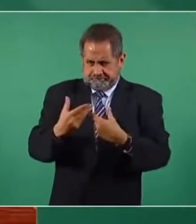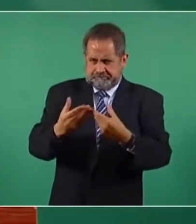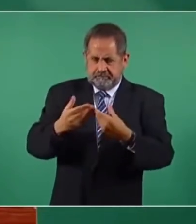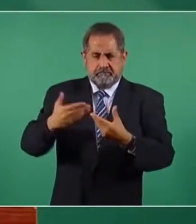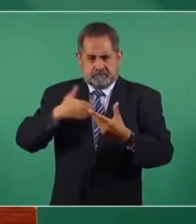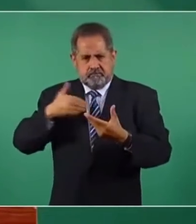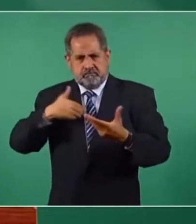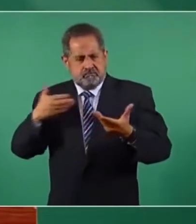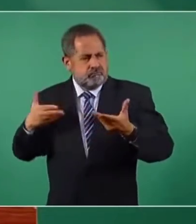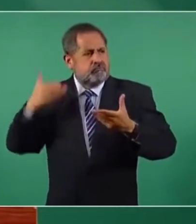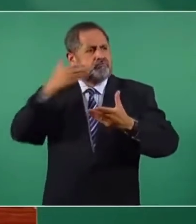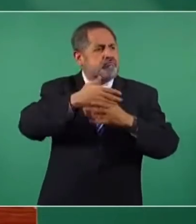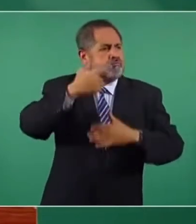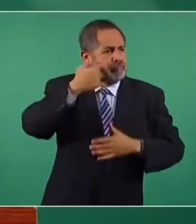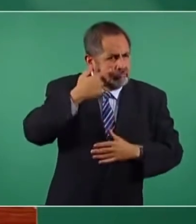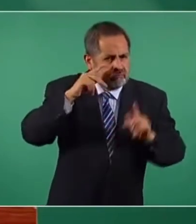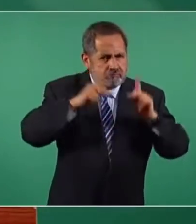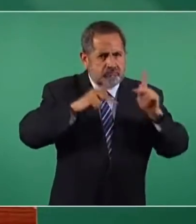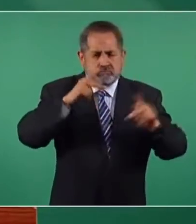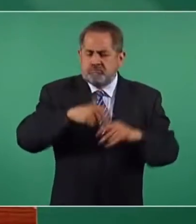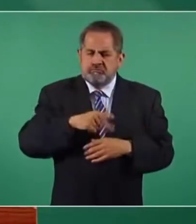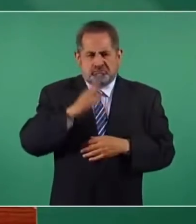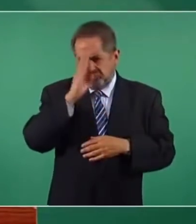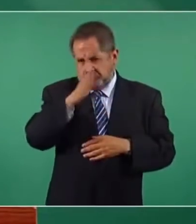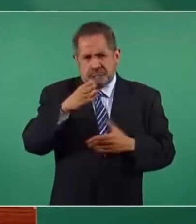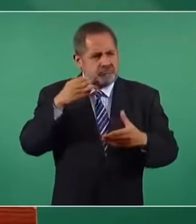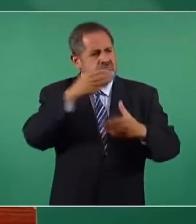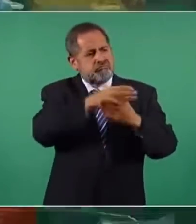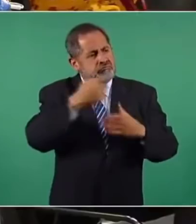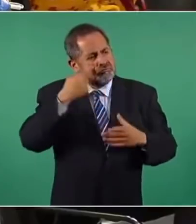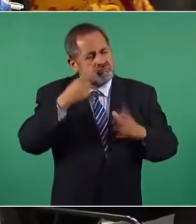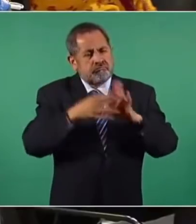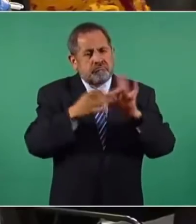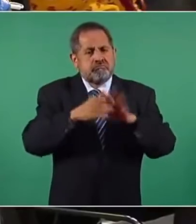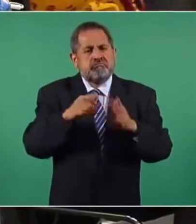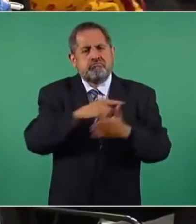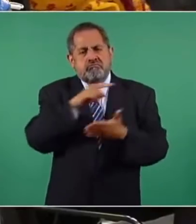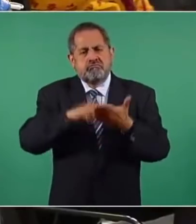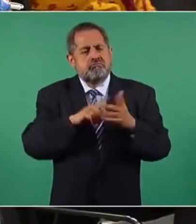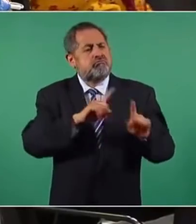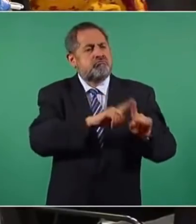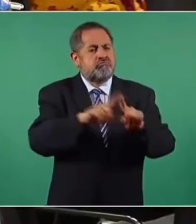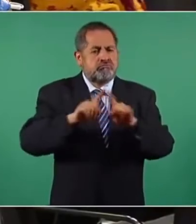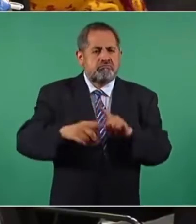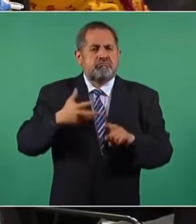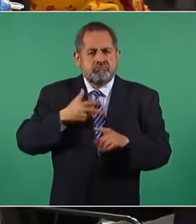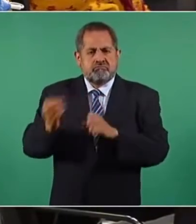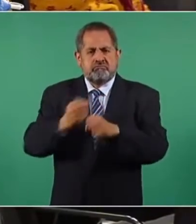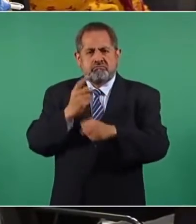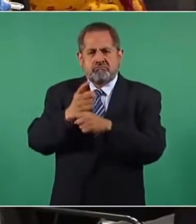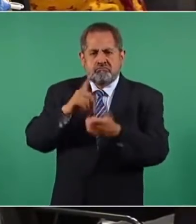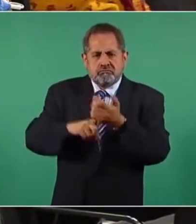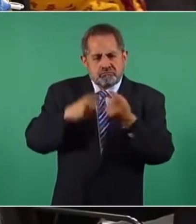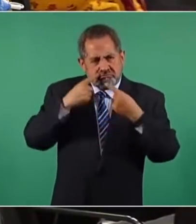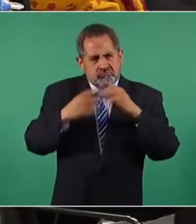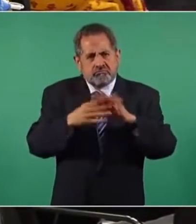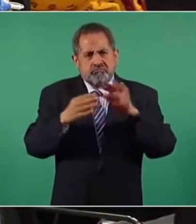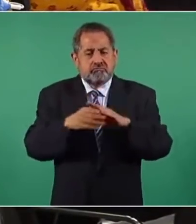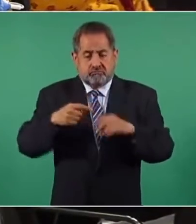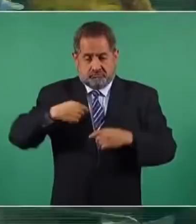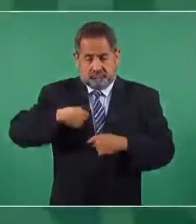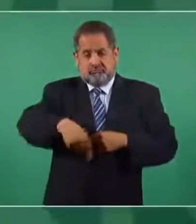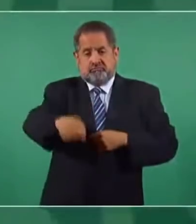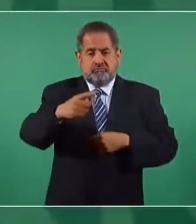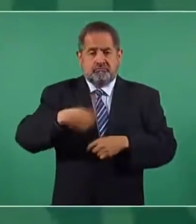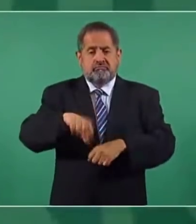ir a visitarla. Realmente lo que hacemos de manera directa es ir a los lugares, hemos tenido oportunidad de este fin de semana, me voy a Veracruz también,